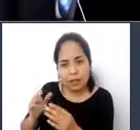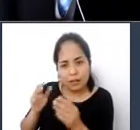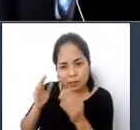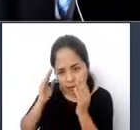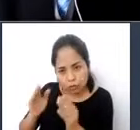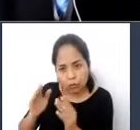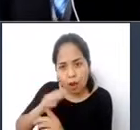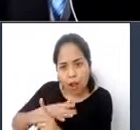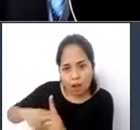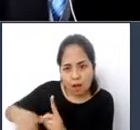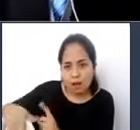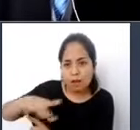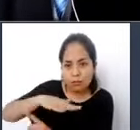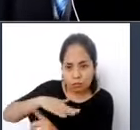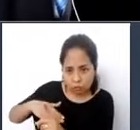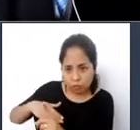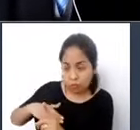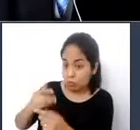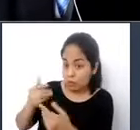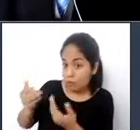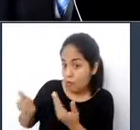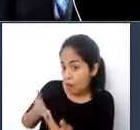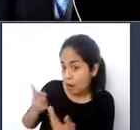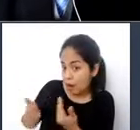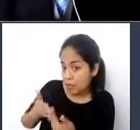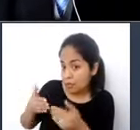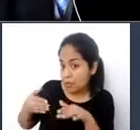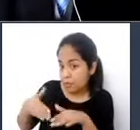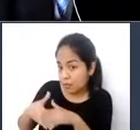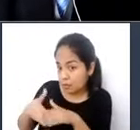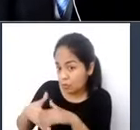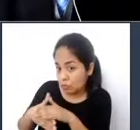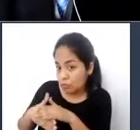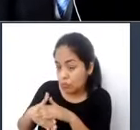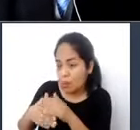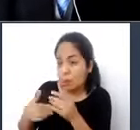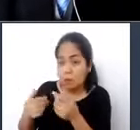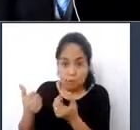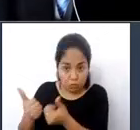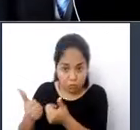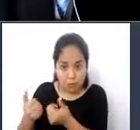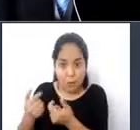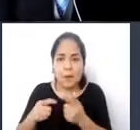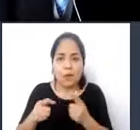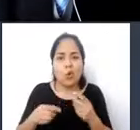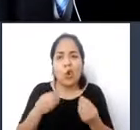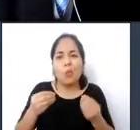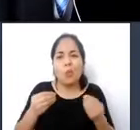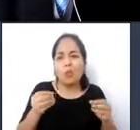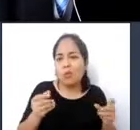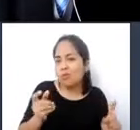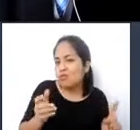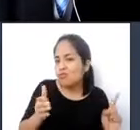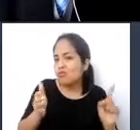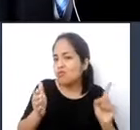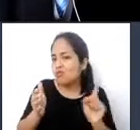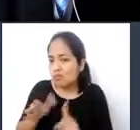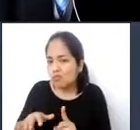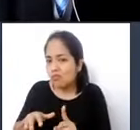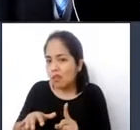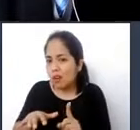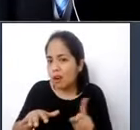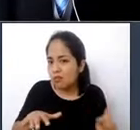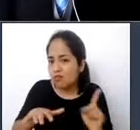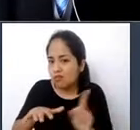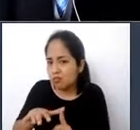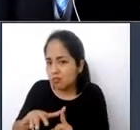infraestructura es accesible pero no hay cómo llegar a esa infraestructura realmente esto no sirve. Igualmente en los espacios de espera